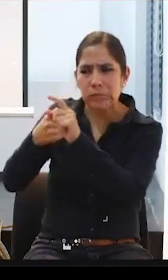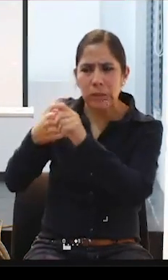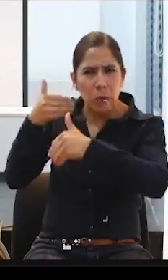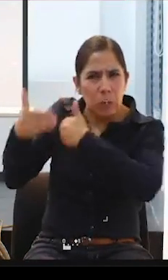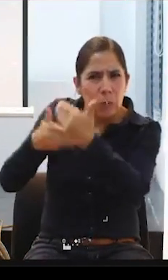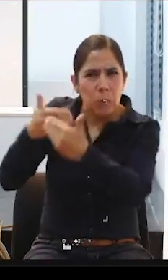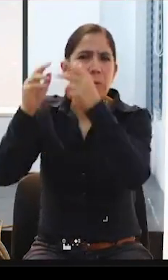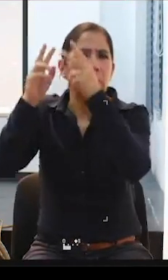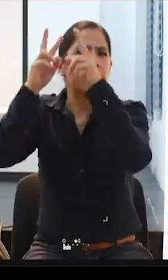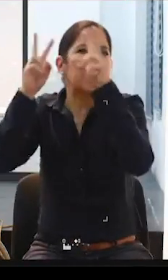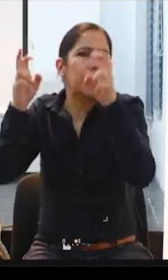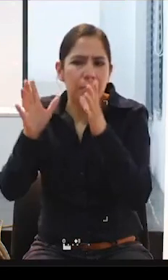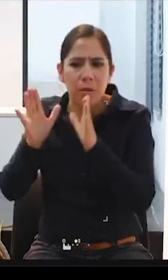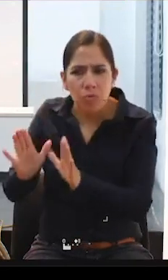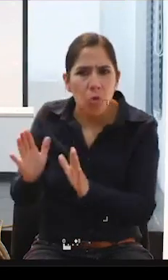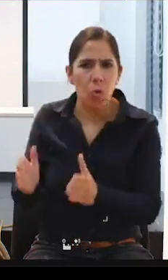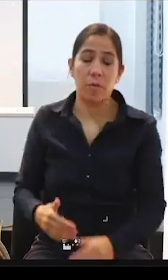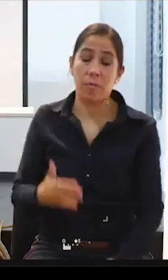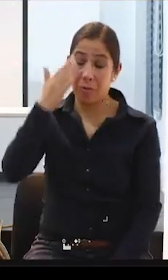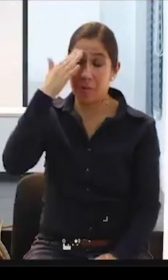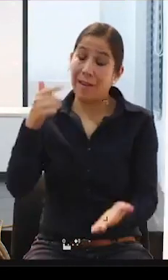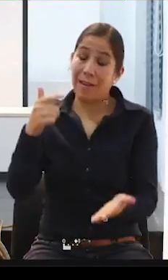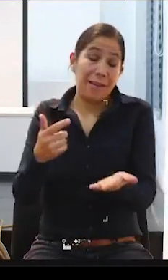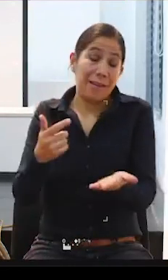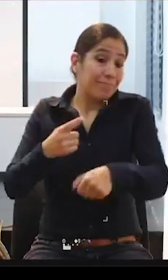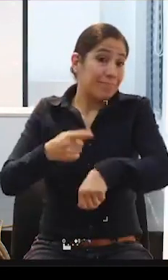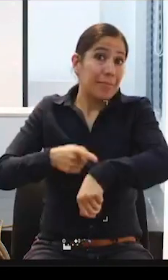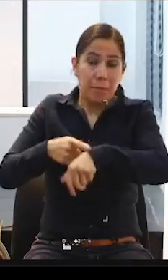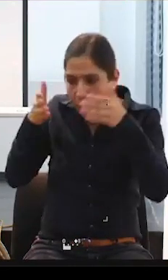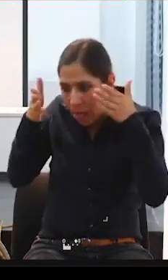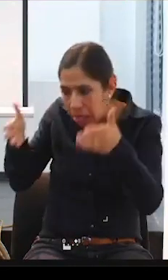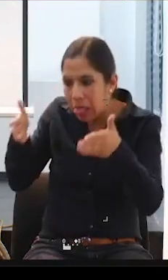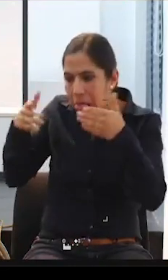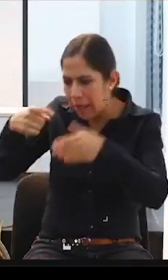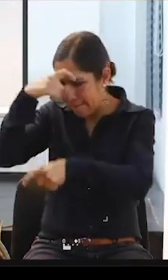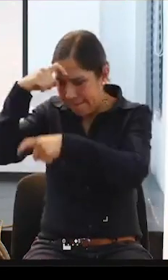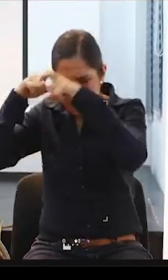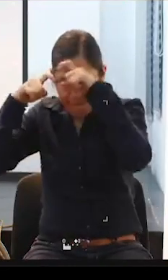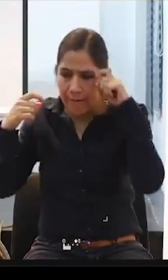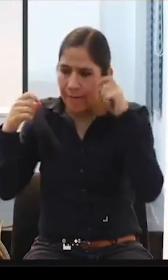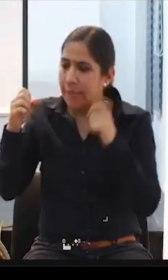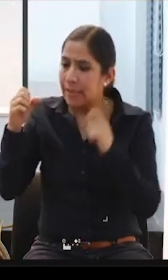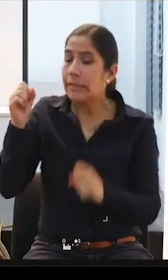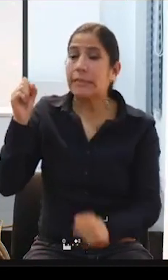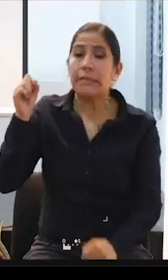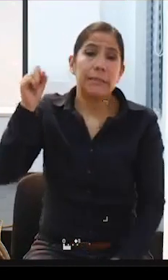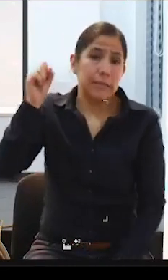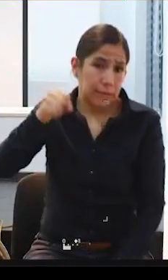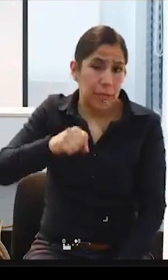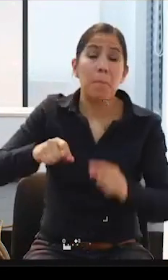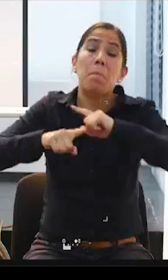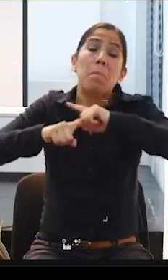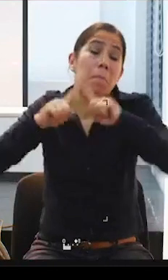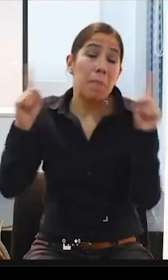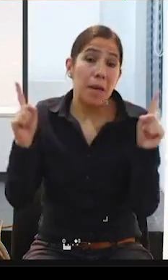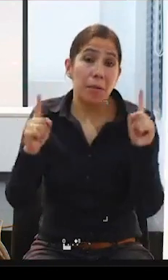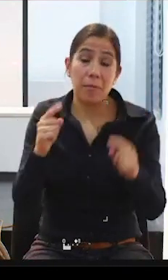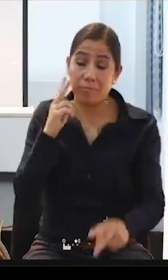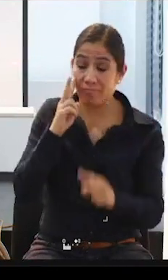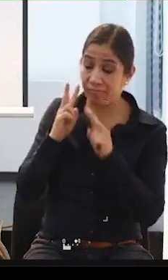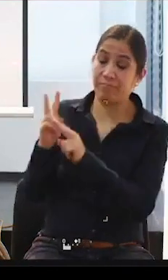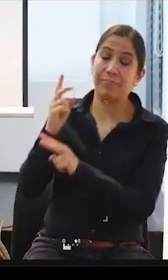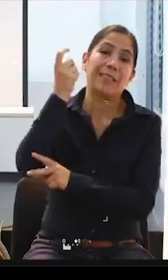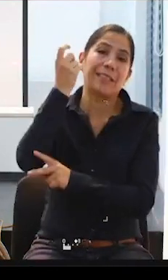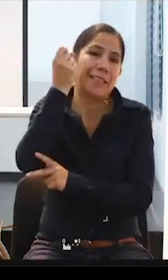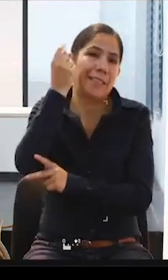realmente a veces ocupan mucho tiempo y todo el esfuerzo, pero sabemos ahora de dónde